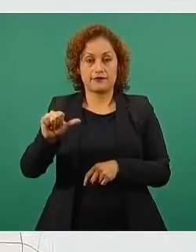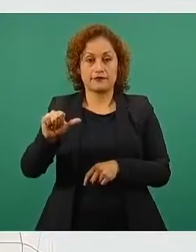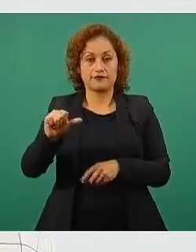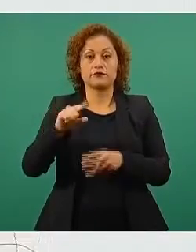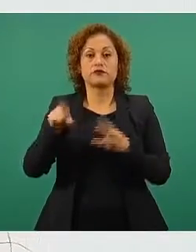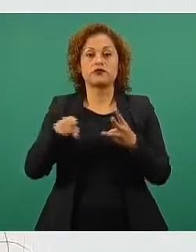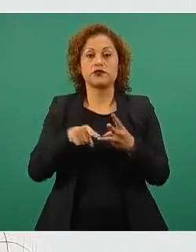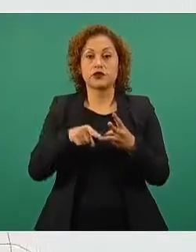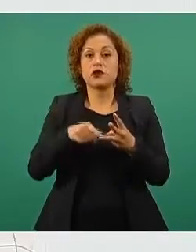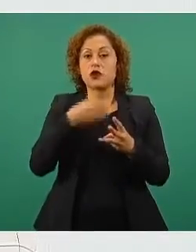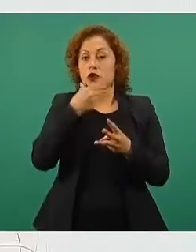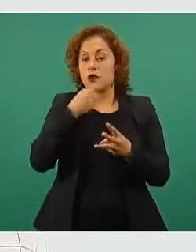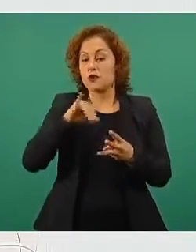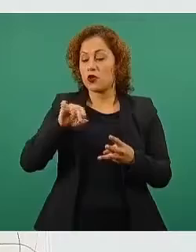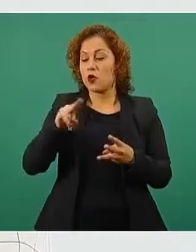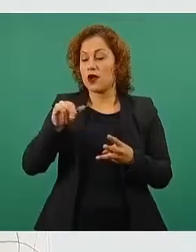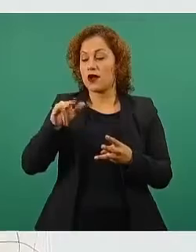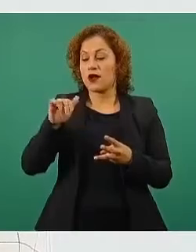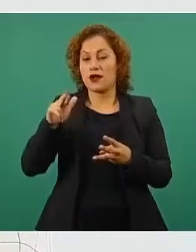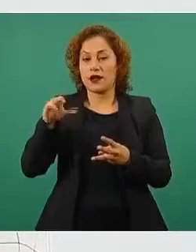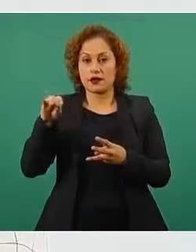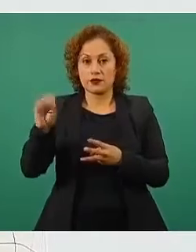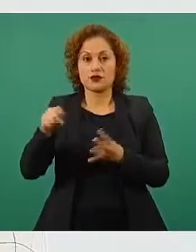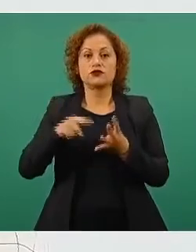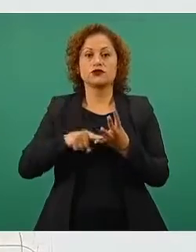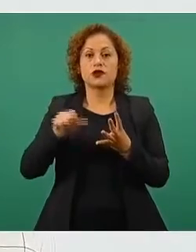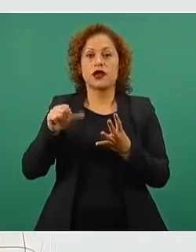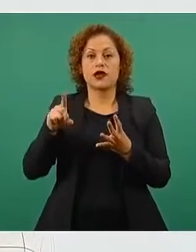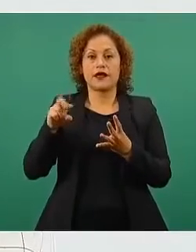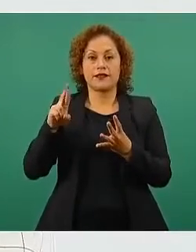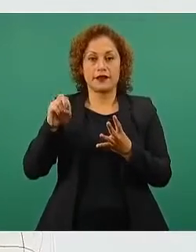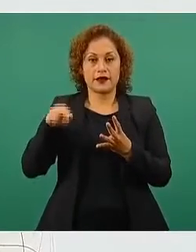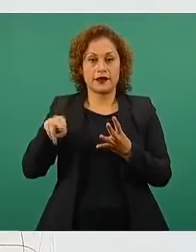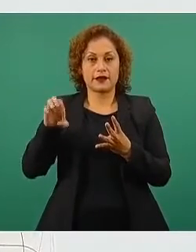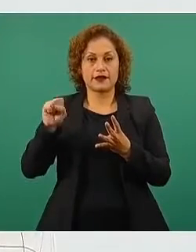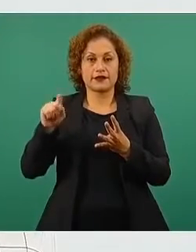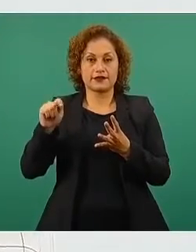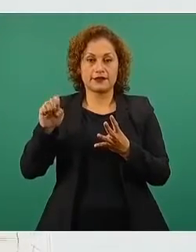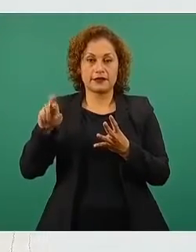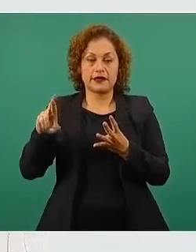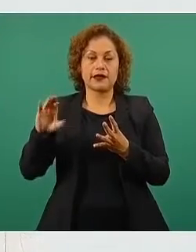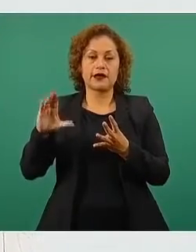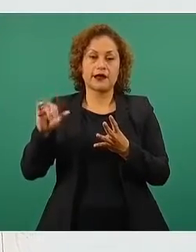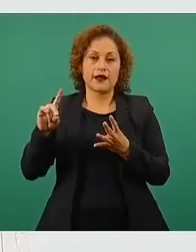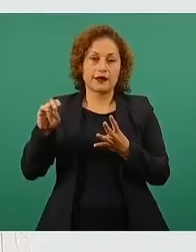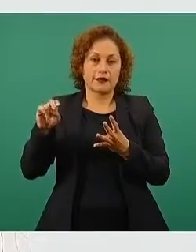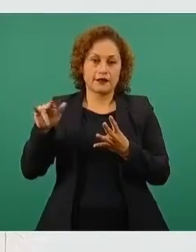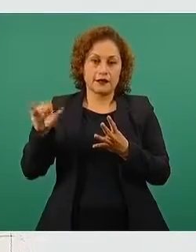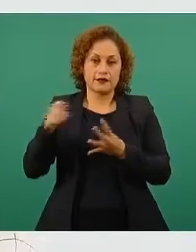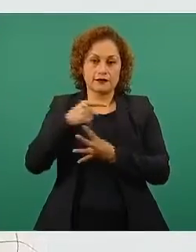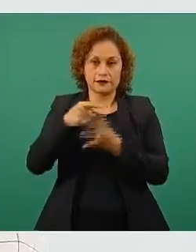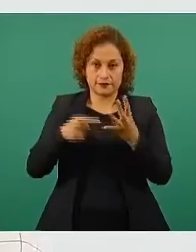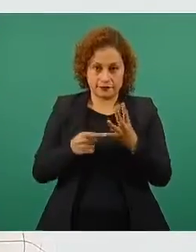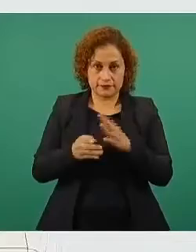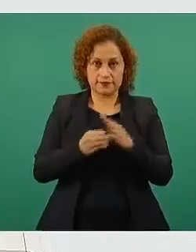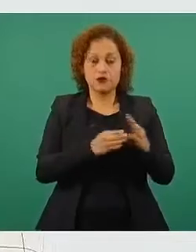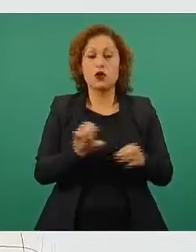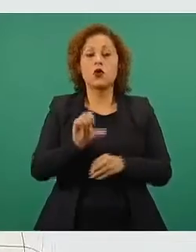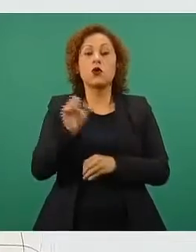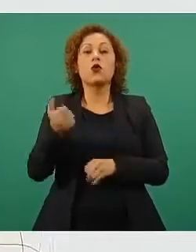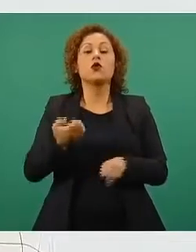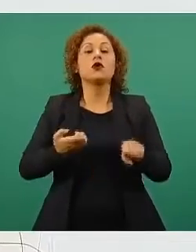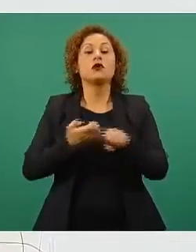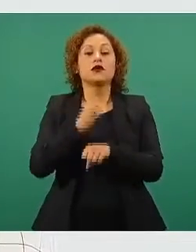Juan Carlos Machinena Morales y Adrián Esper Cárdenas. En el caso del estado de Chihuahua,